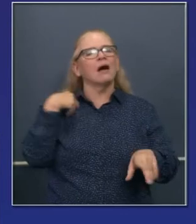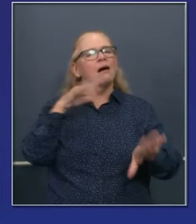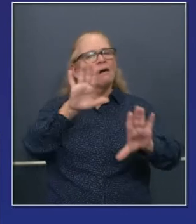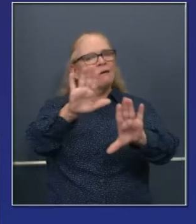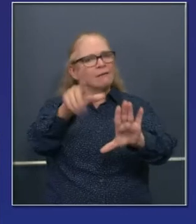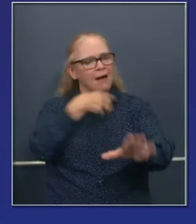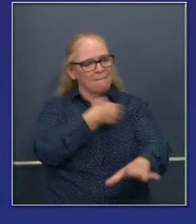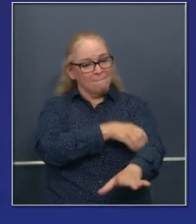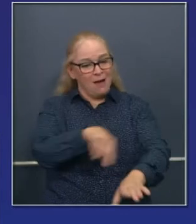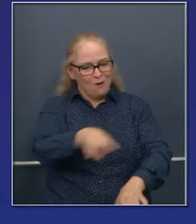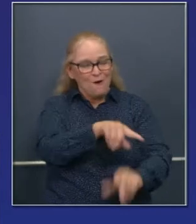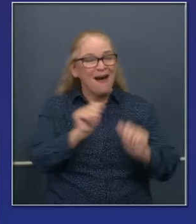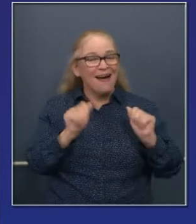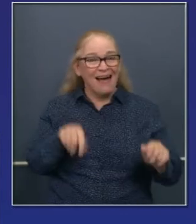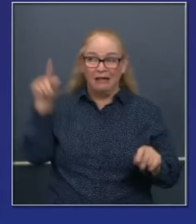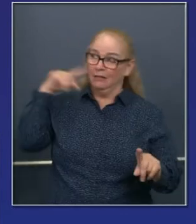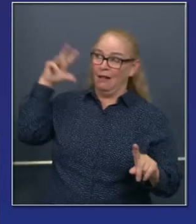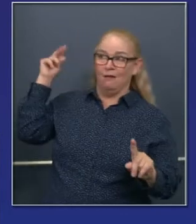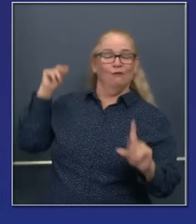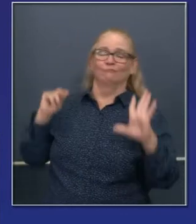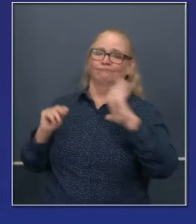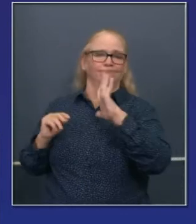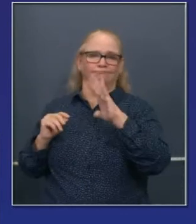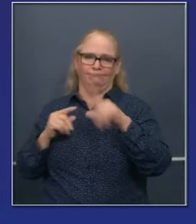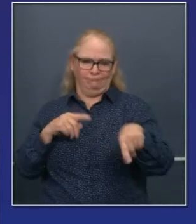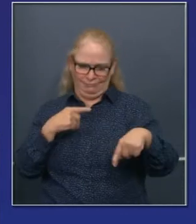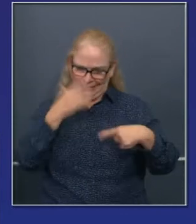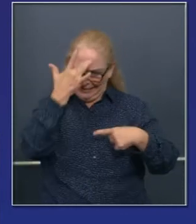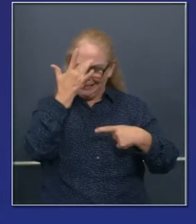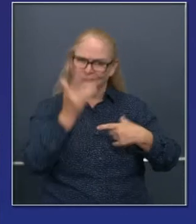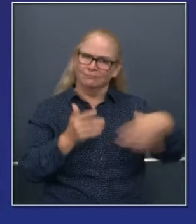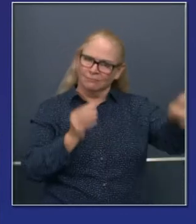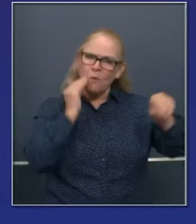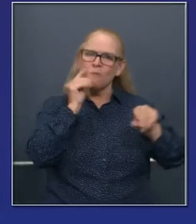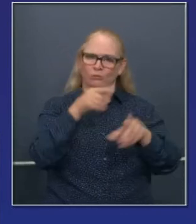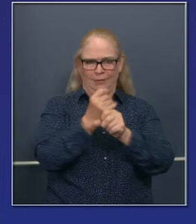tengan la información necesaria para protegerse y que sepan que eso está disponible para ellos.